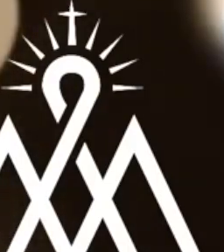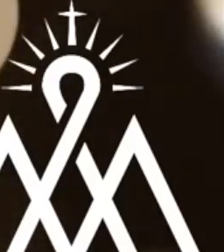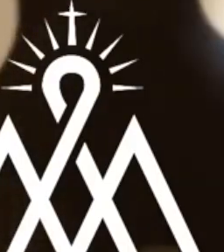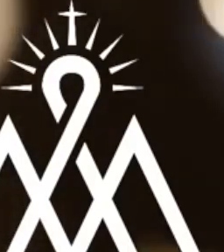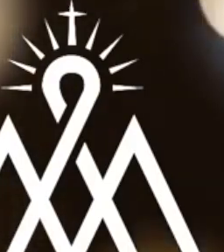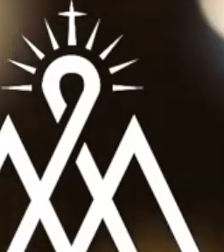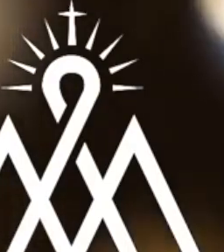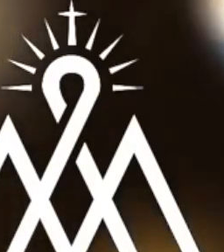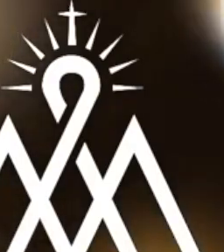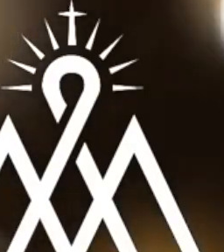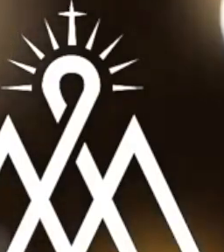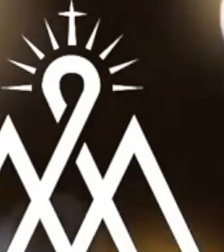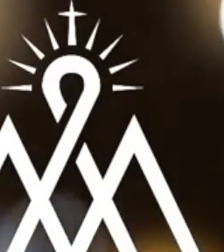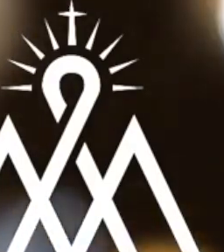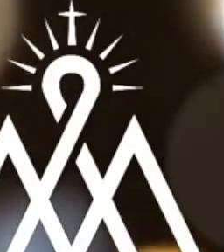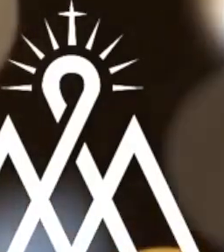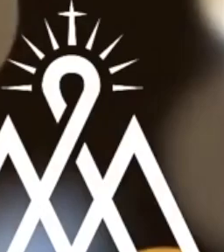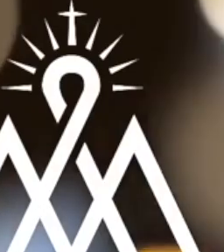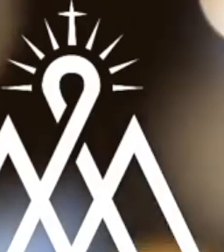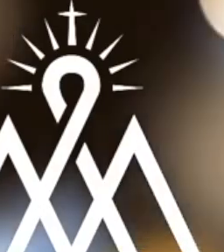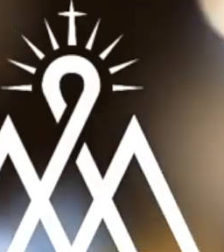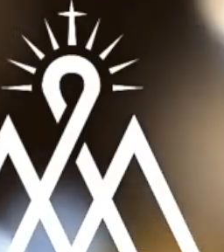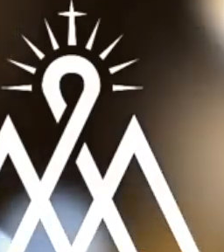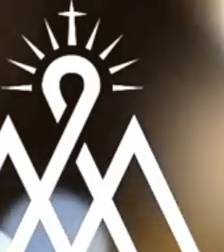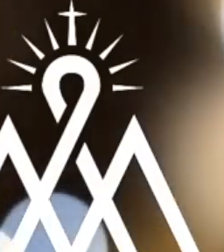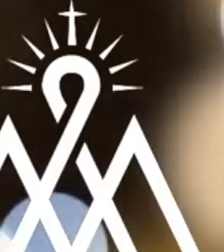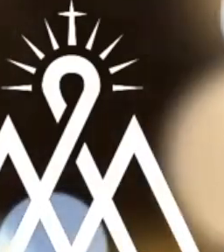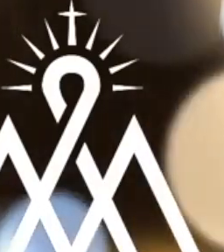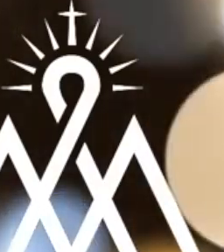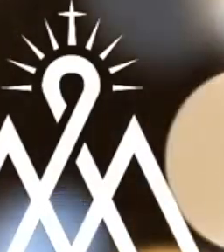¡Suscríbete al canal! ¡Gracias!